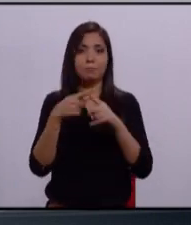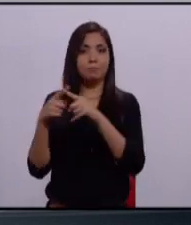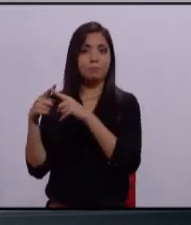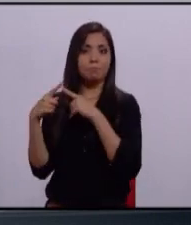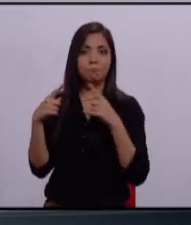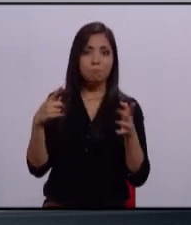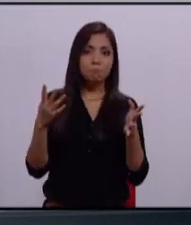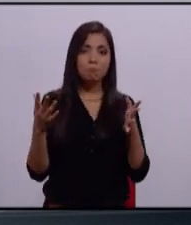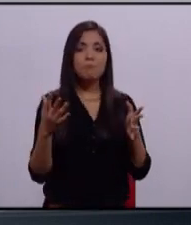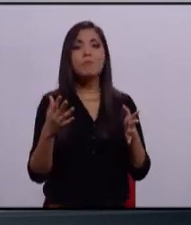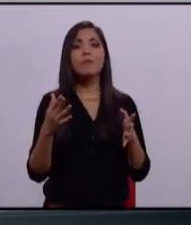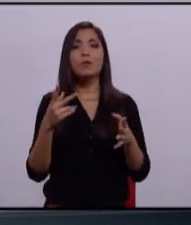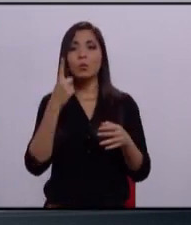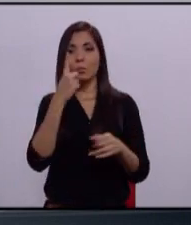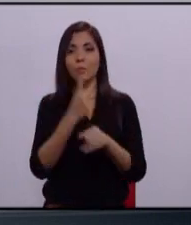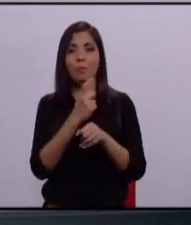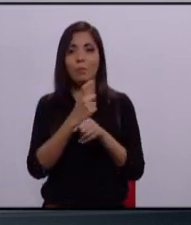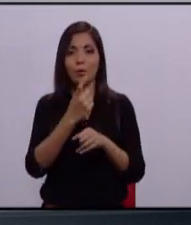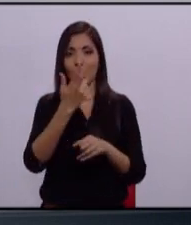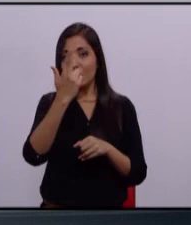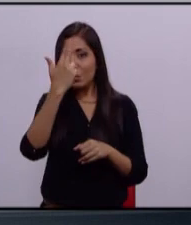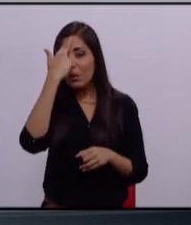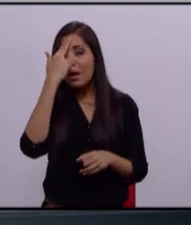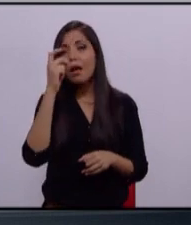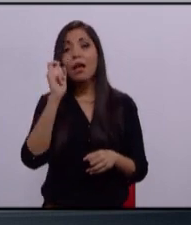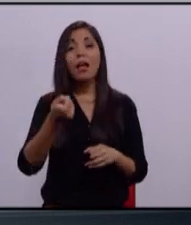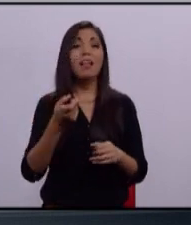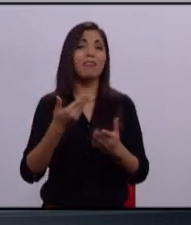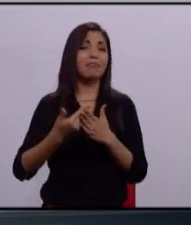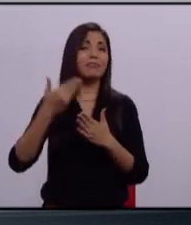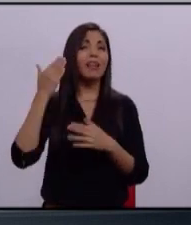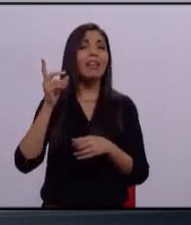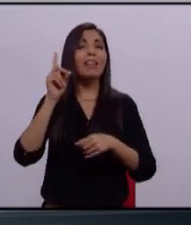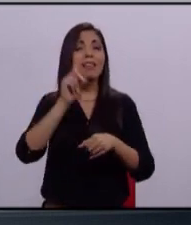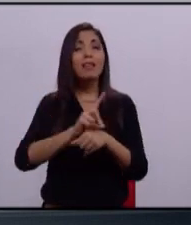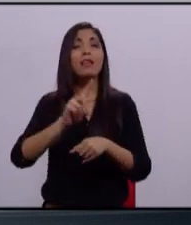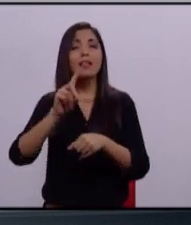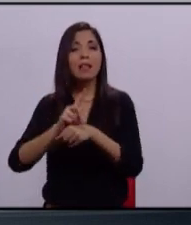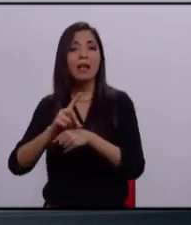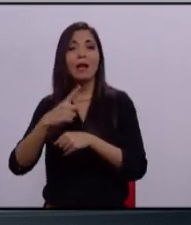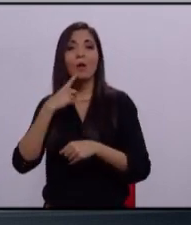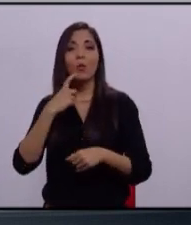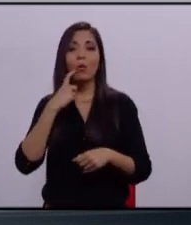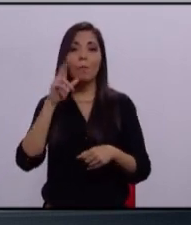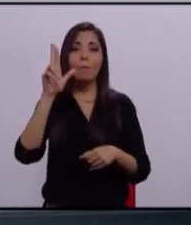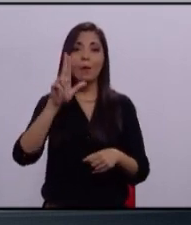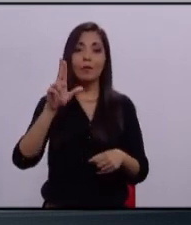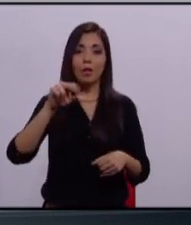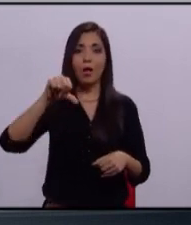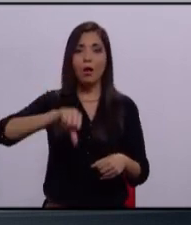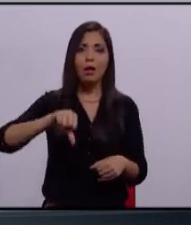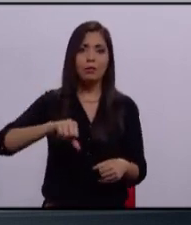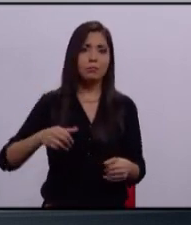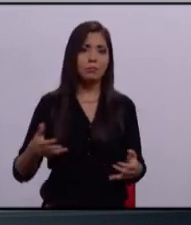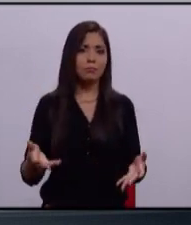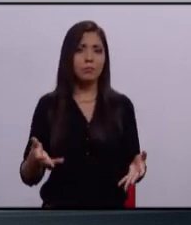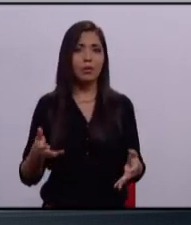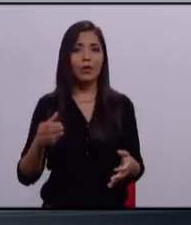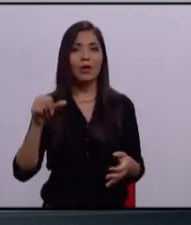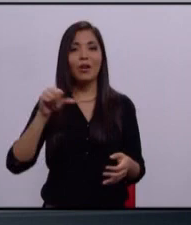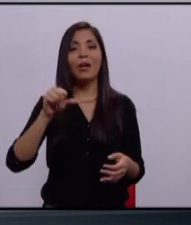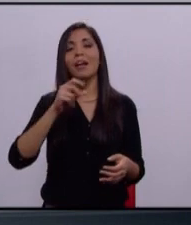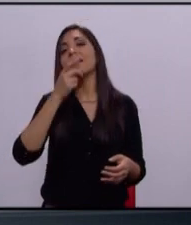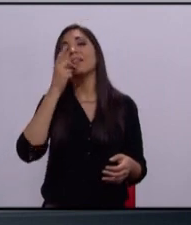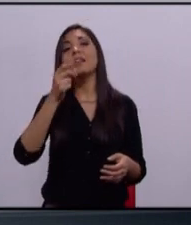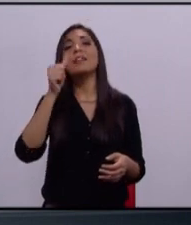que nada, pues recordarles que en efecto los días de la lucha son los martes, no hoy. Realmente la lucha libre